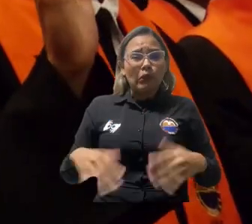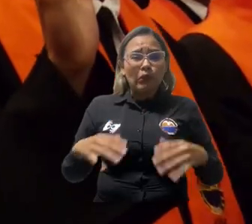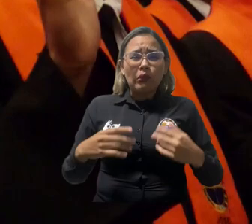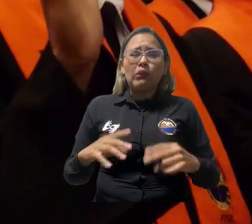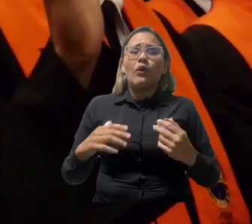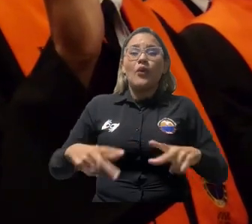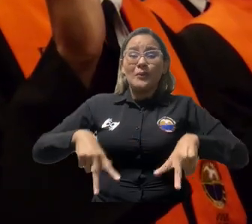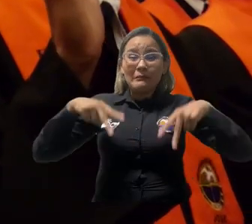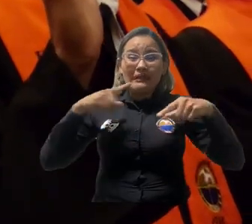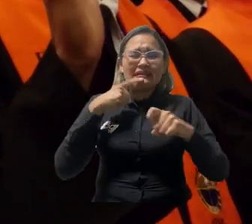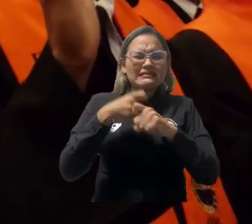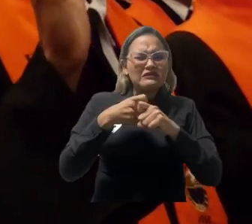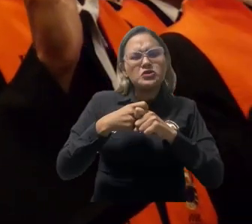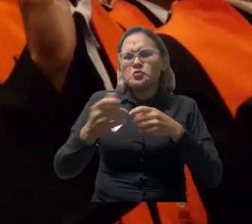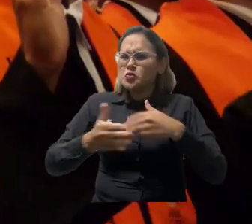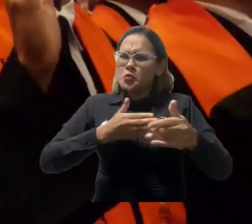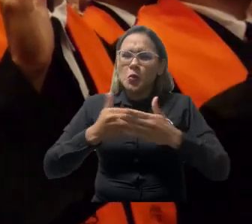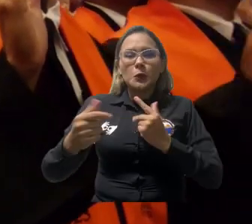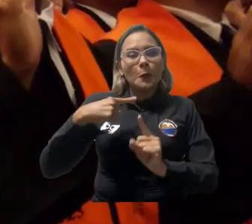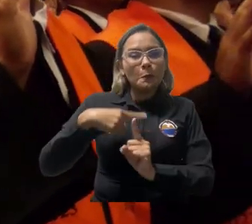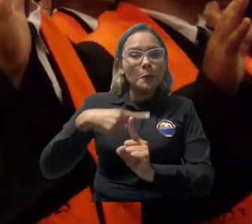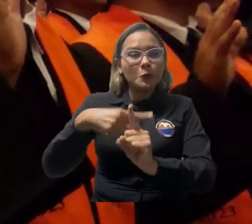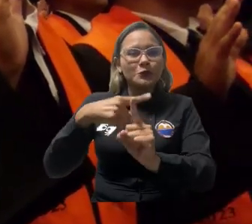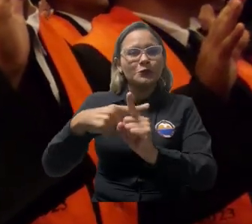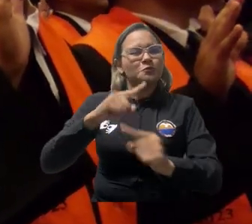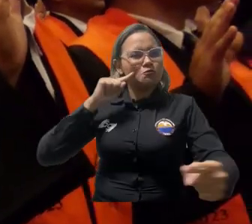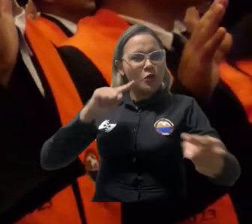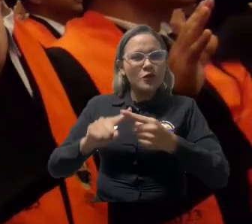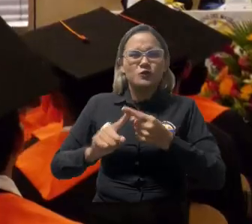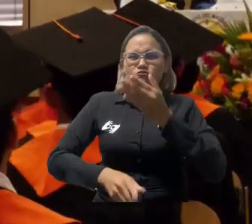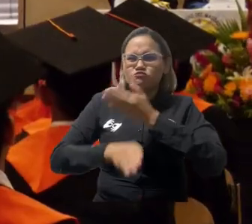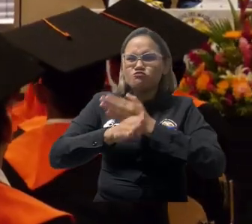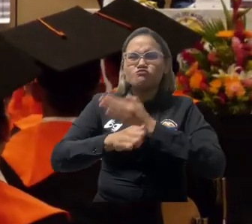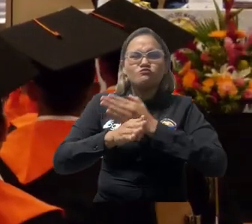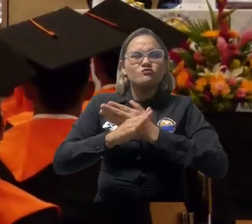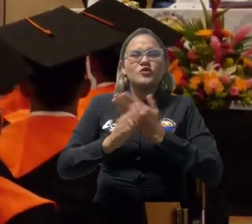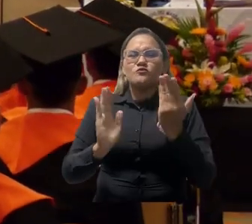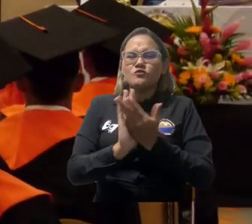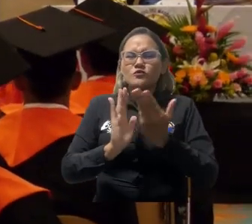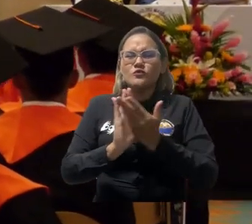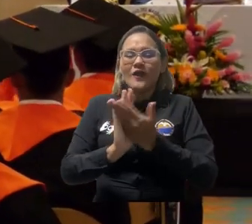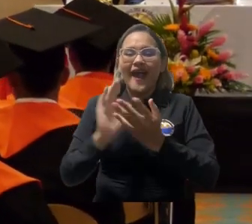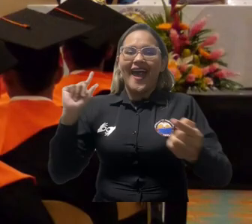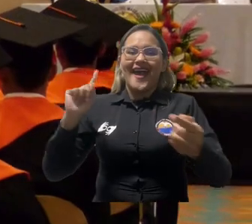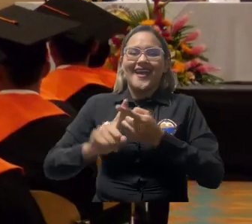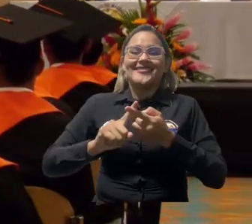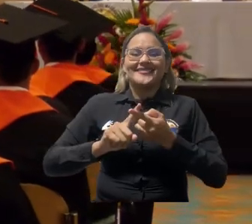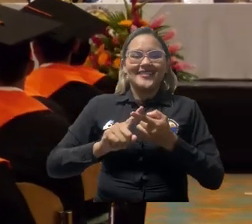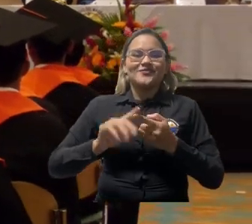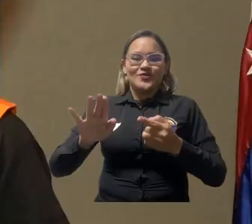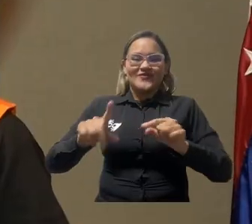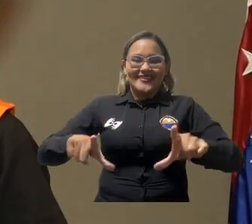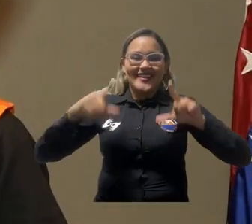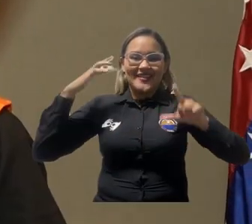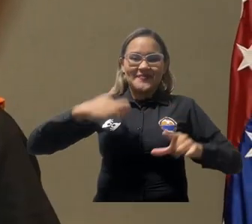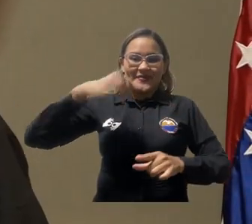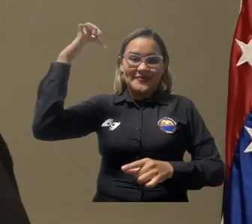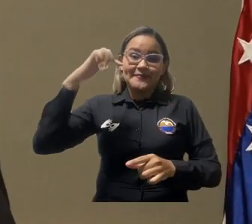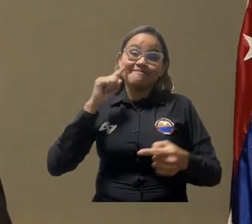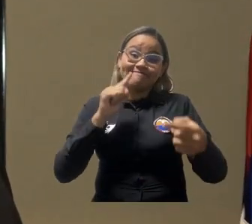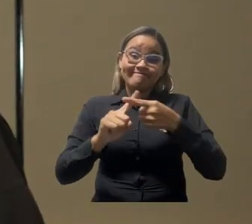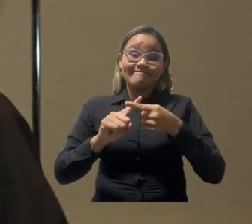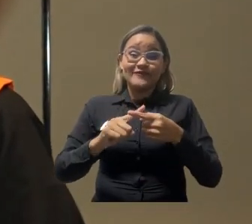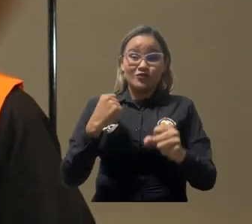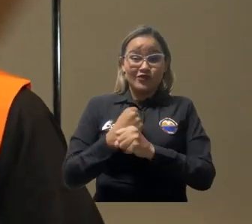Estas no fueron motivos suficientes para rendirse y dejar atrás el anhelo de convertirse en profesional para lograr mejores